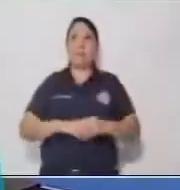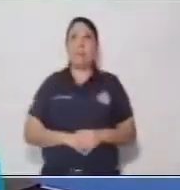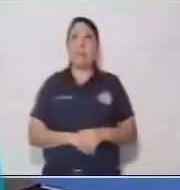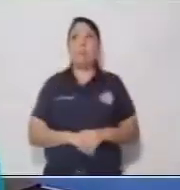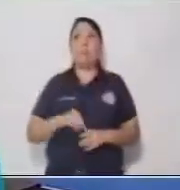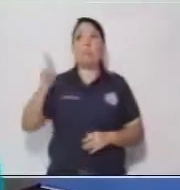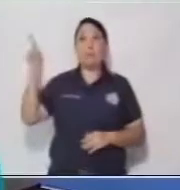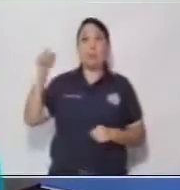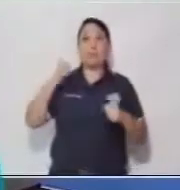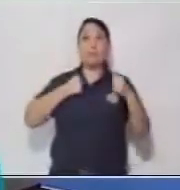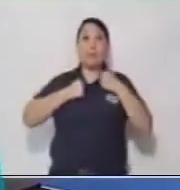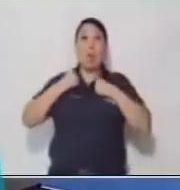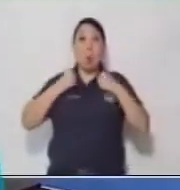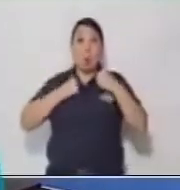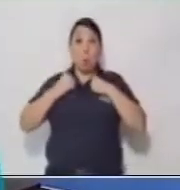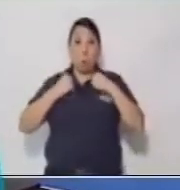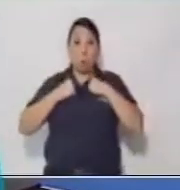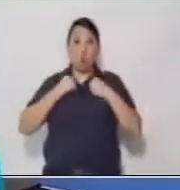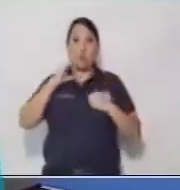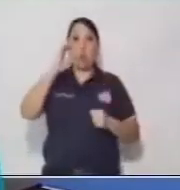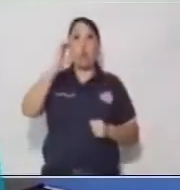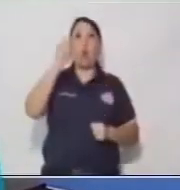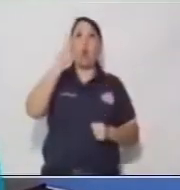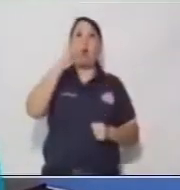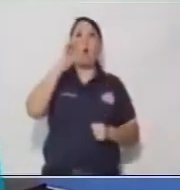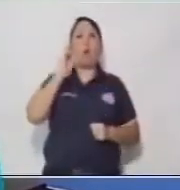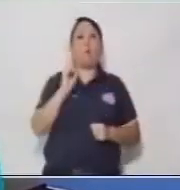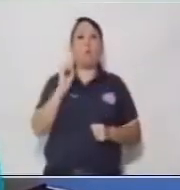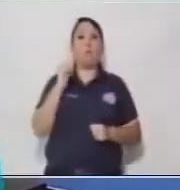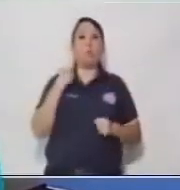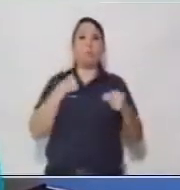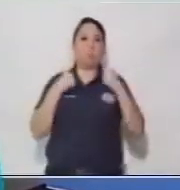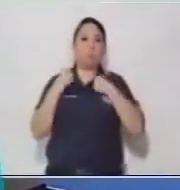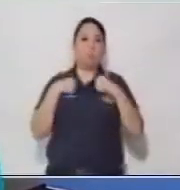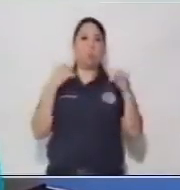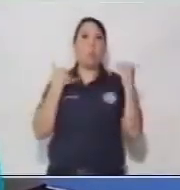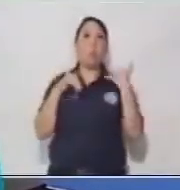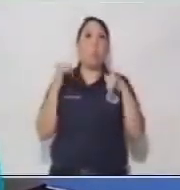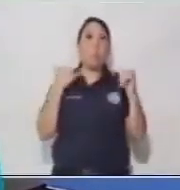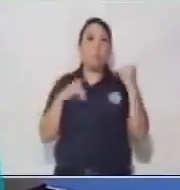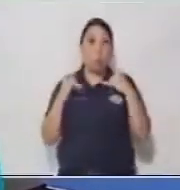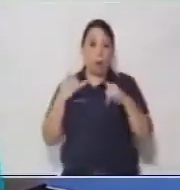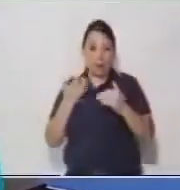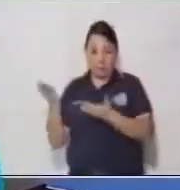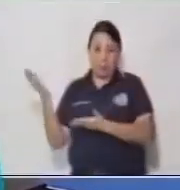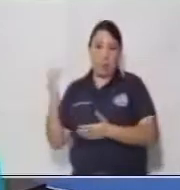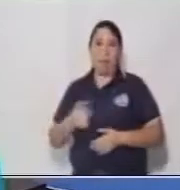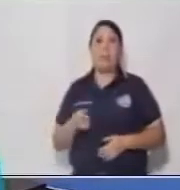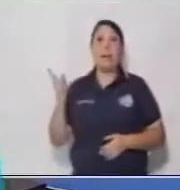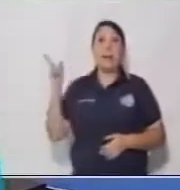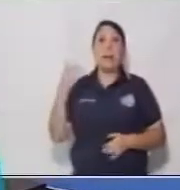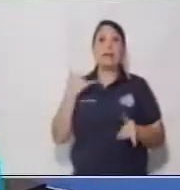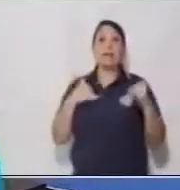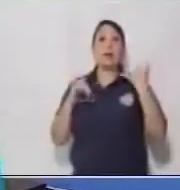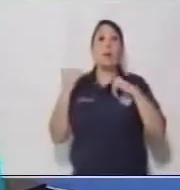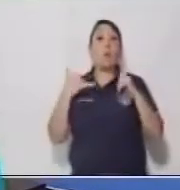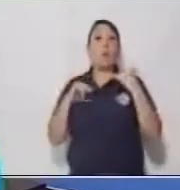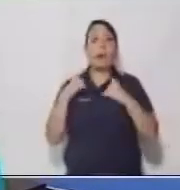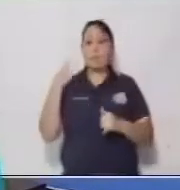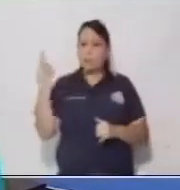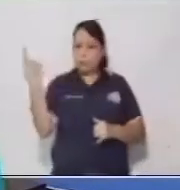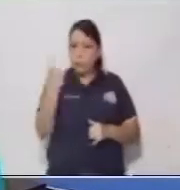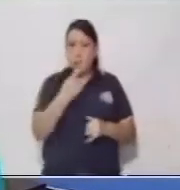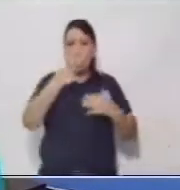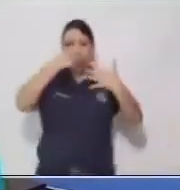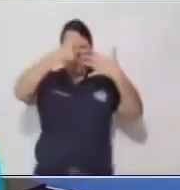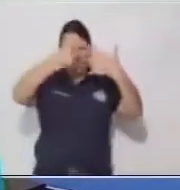este es nuestro sustantivo común. Aquí tengo un juguete. Este juguete pertenece a toda la gama